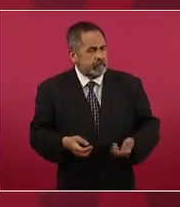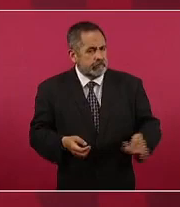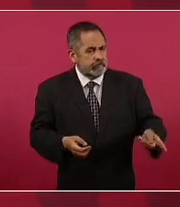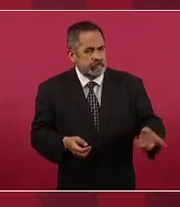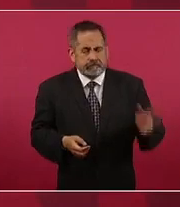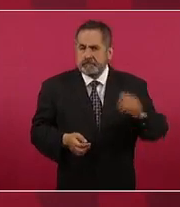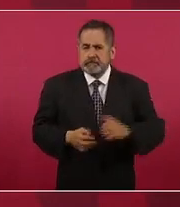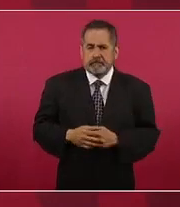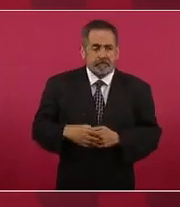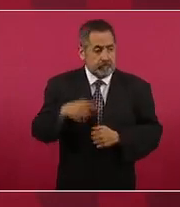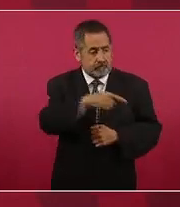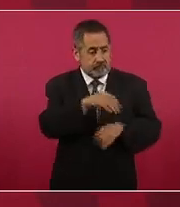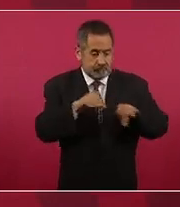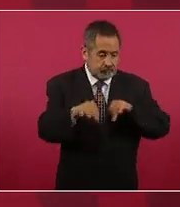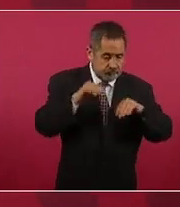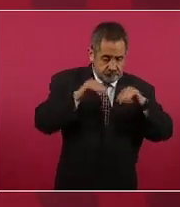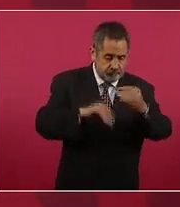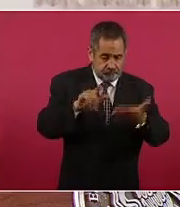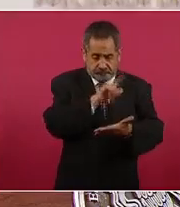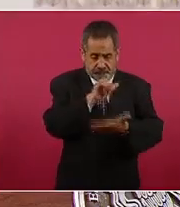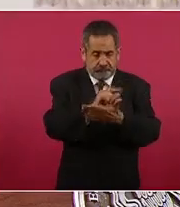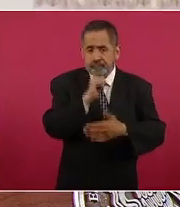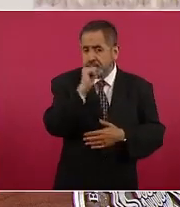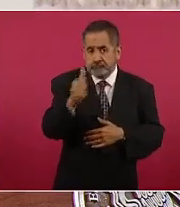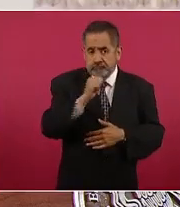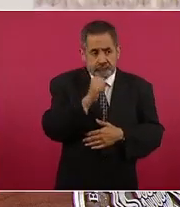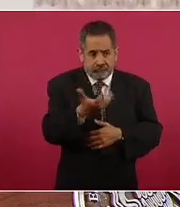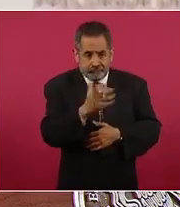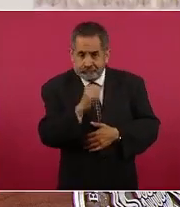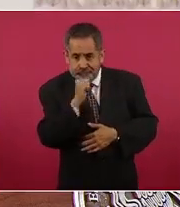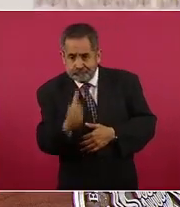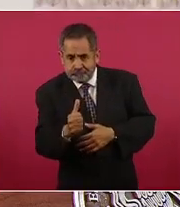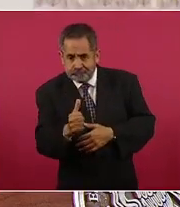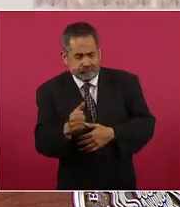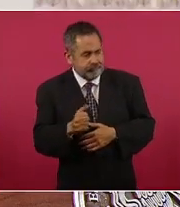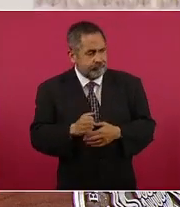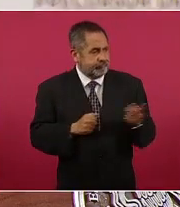si no van a legislar cuál va a ser